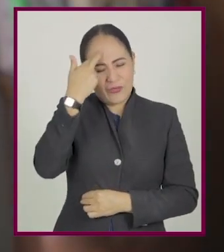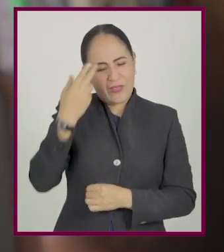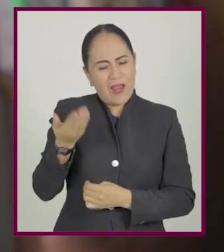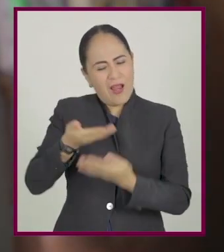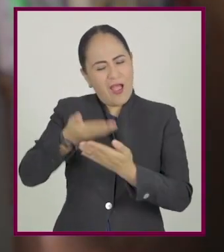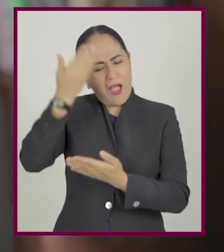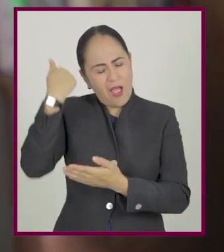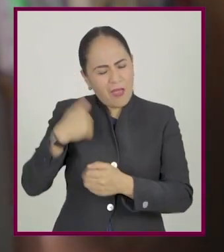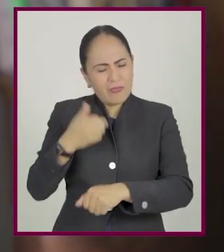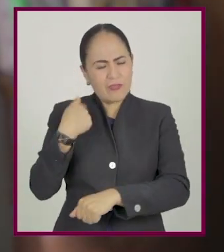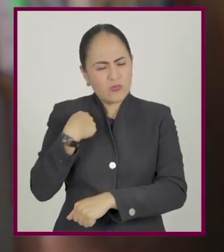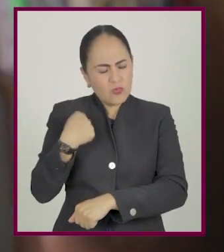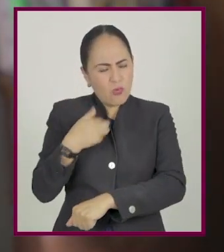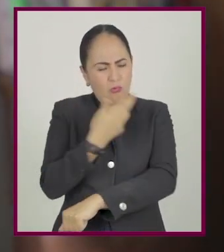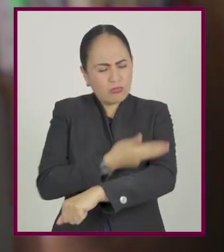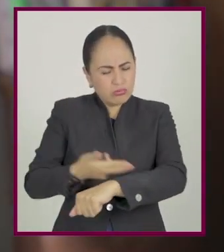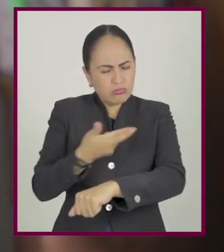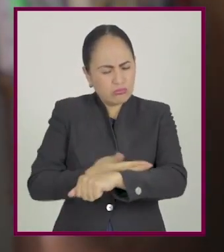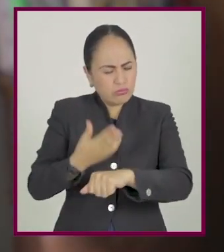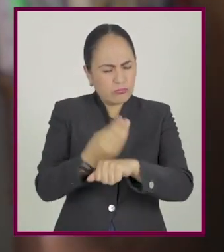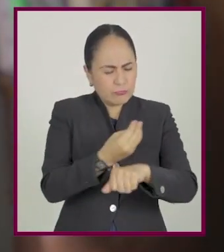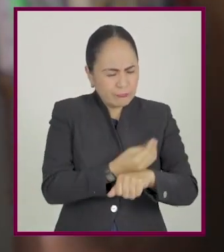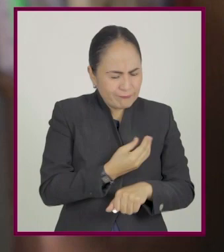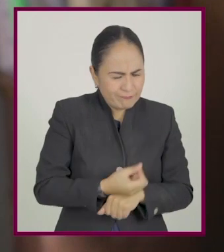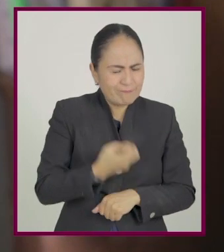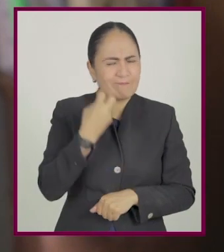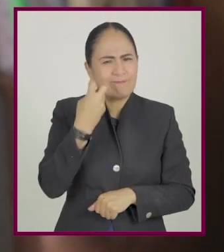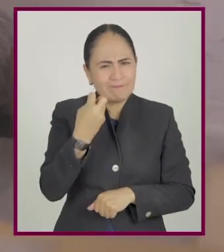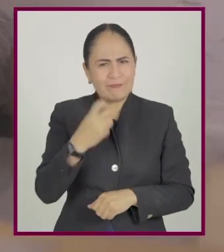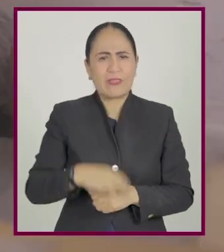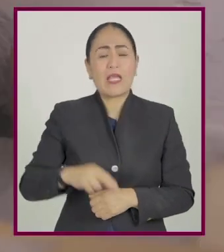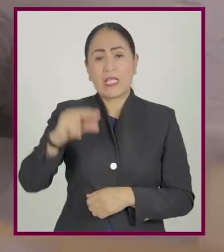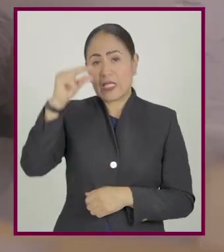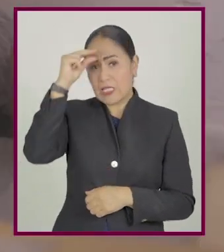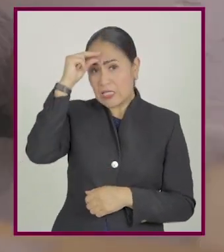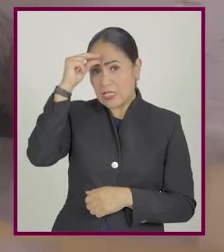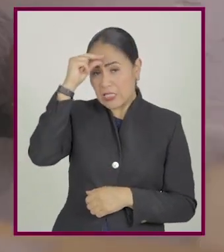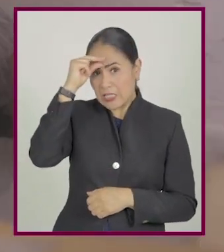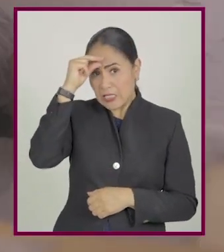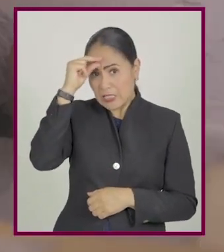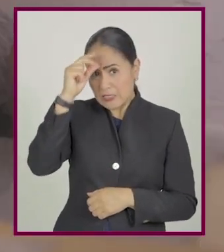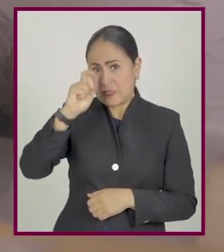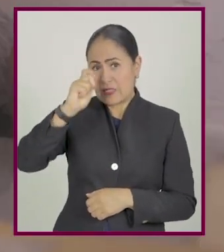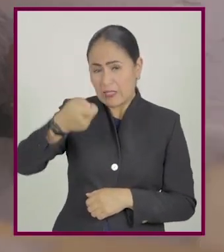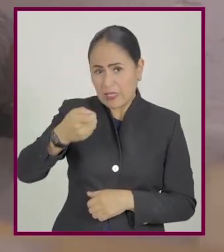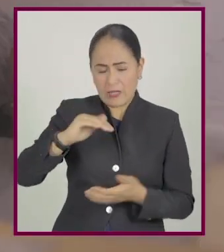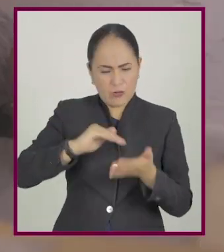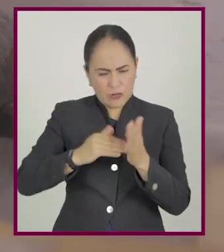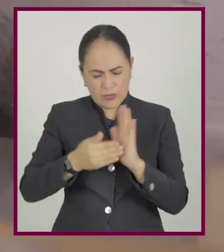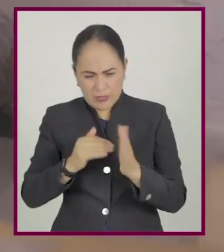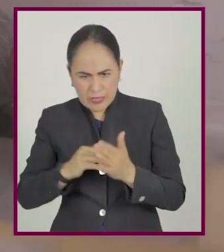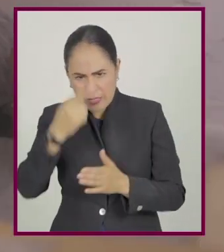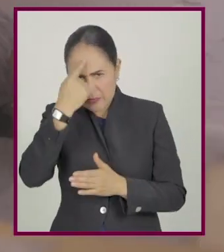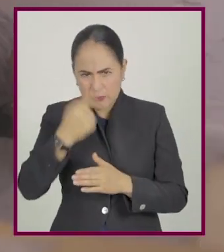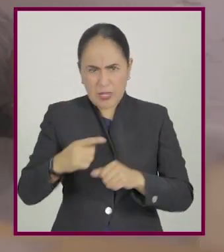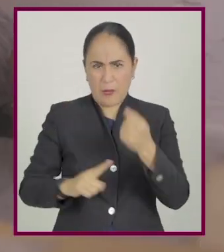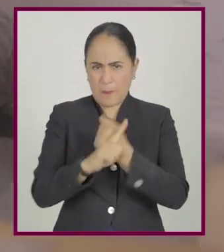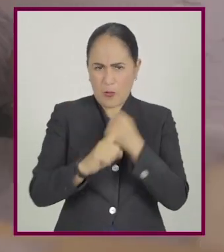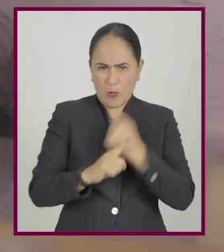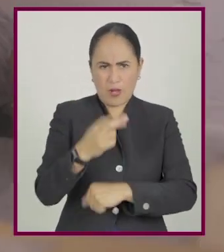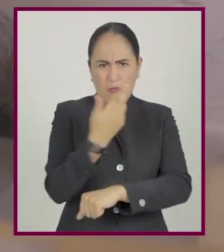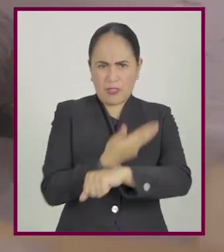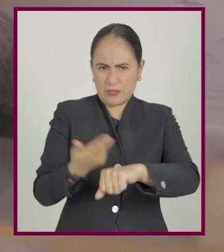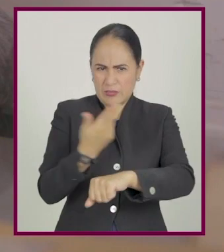permitir recordar las soluciones que le sirvieron en el pasado. Podemos decir que la inteligencia funciona a partir de